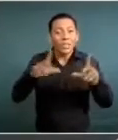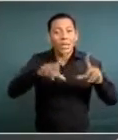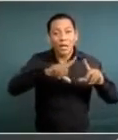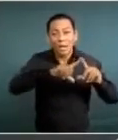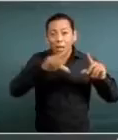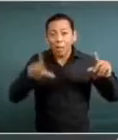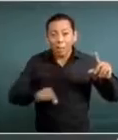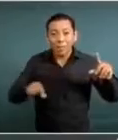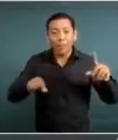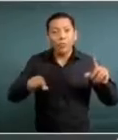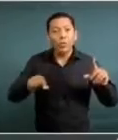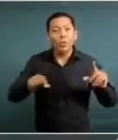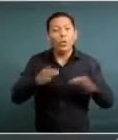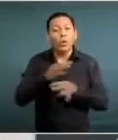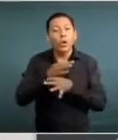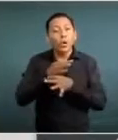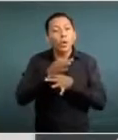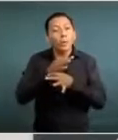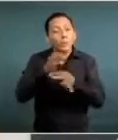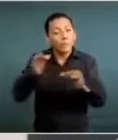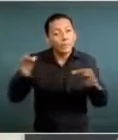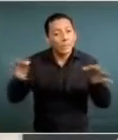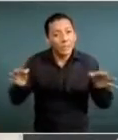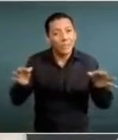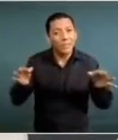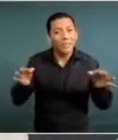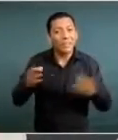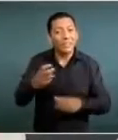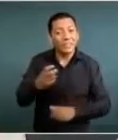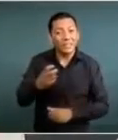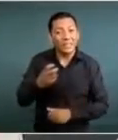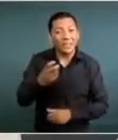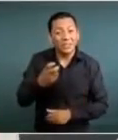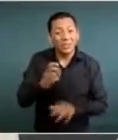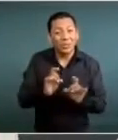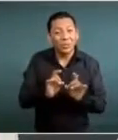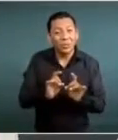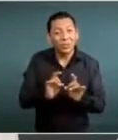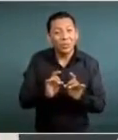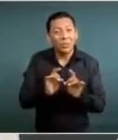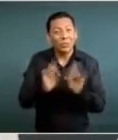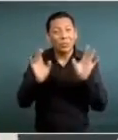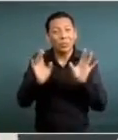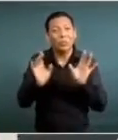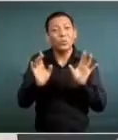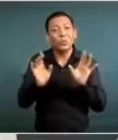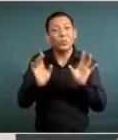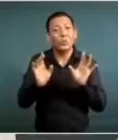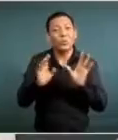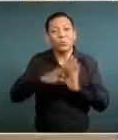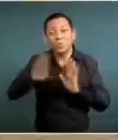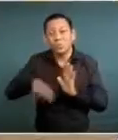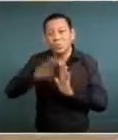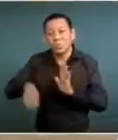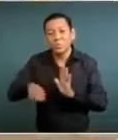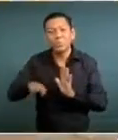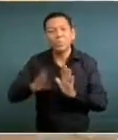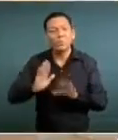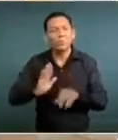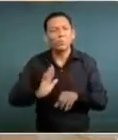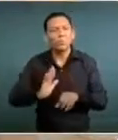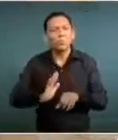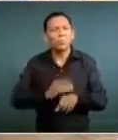México que esto ocurrió porque se hizo